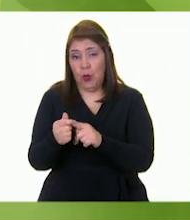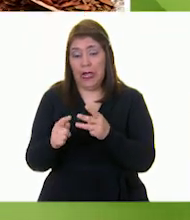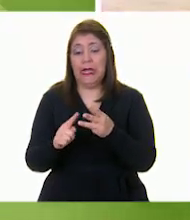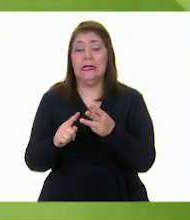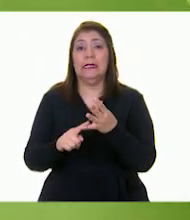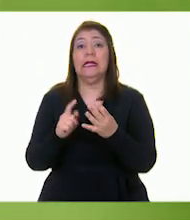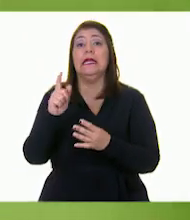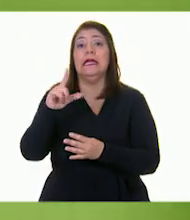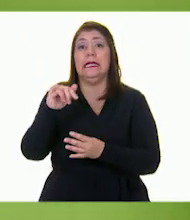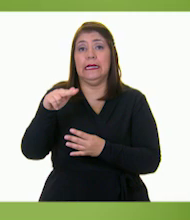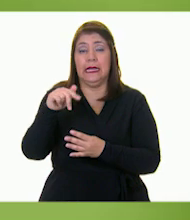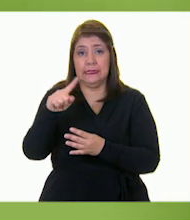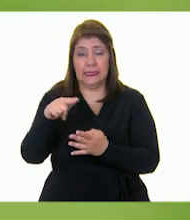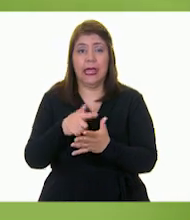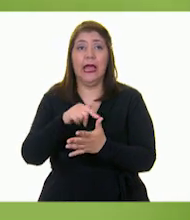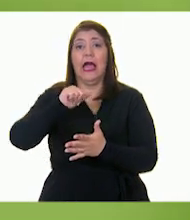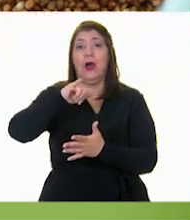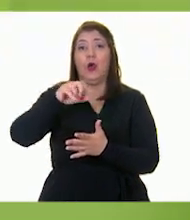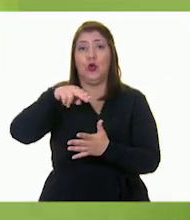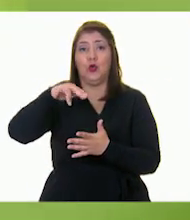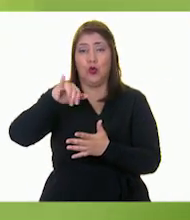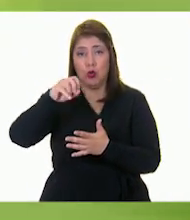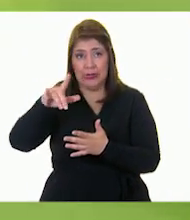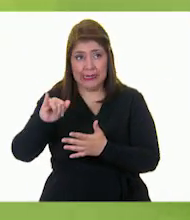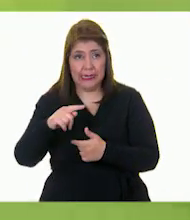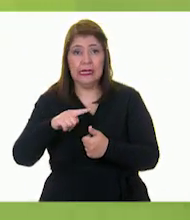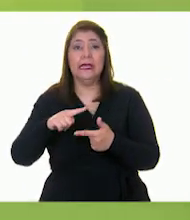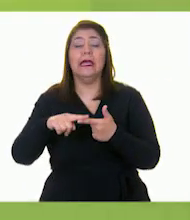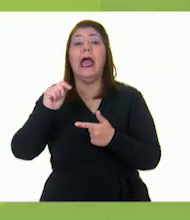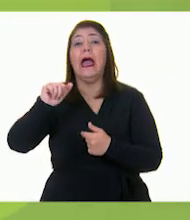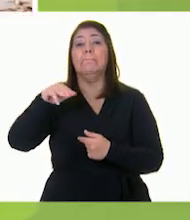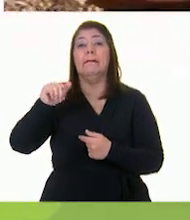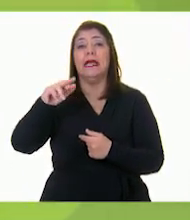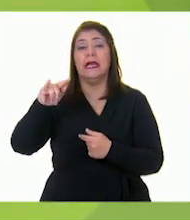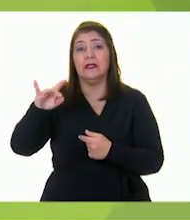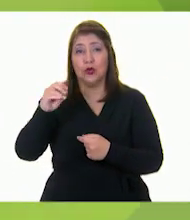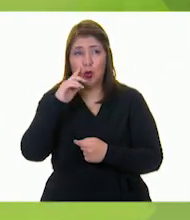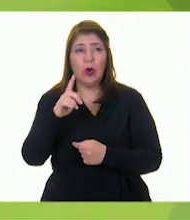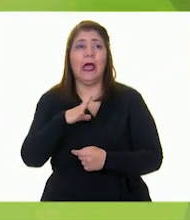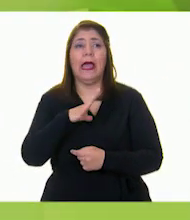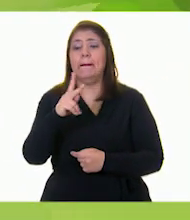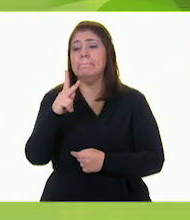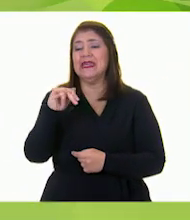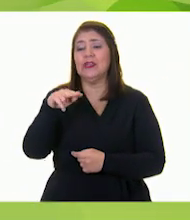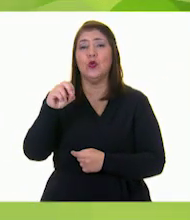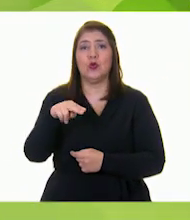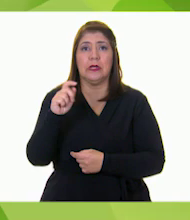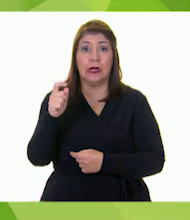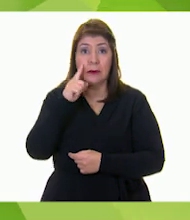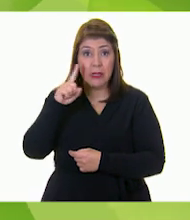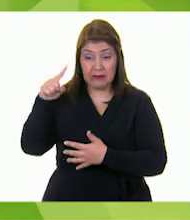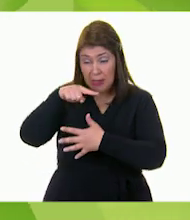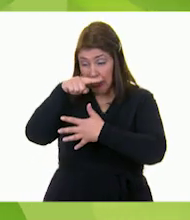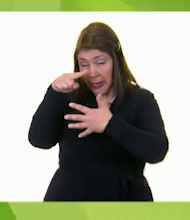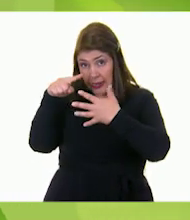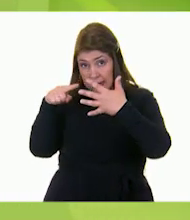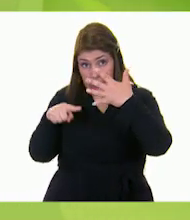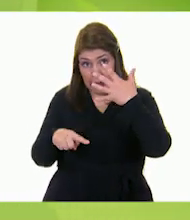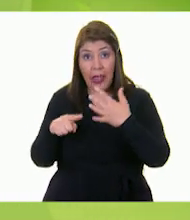ajonjolí, amaranto, piñones. Todas ellas son